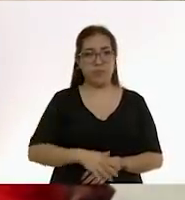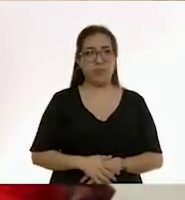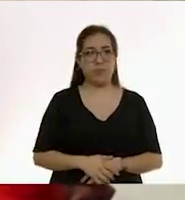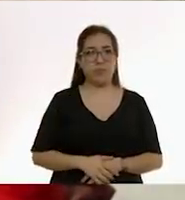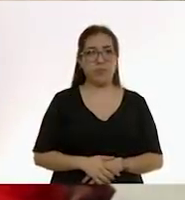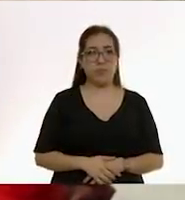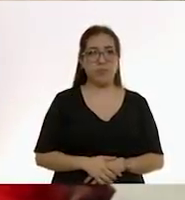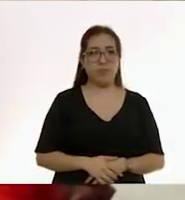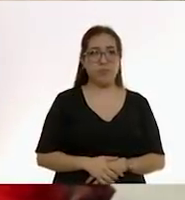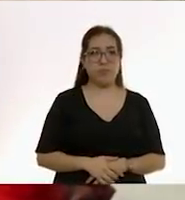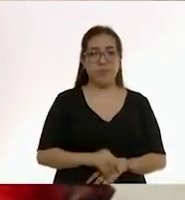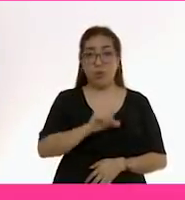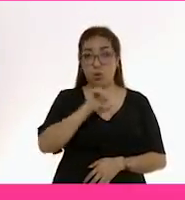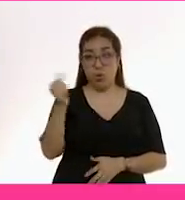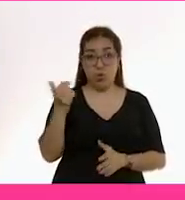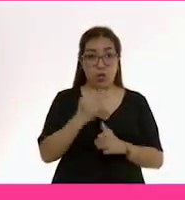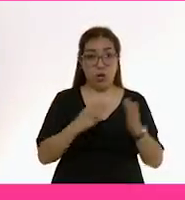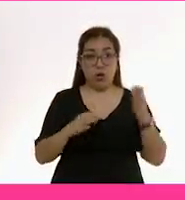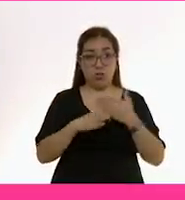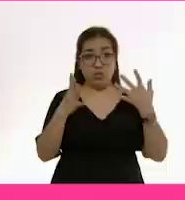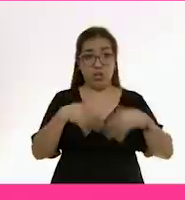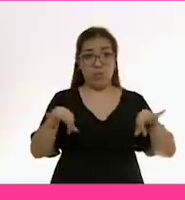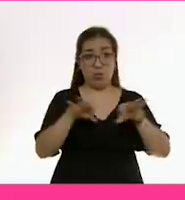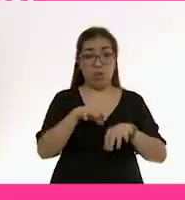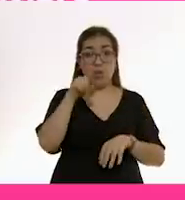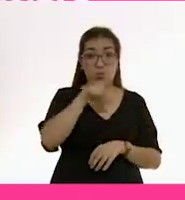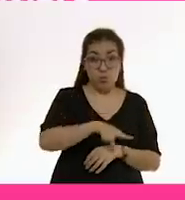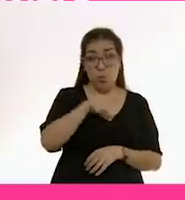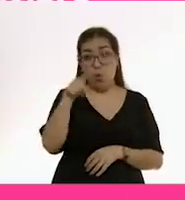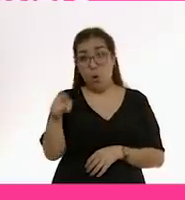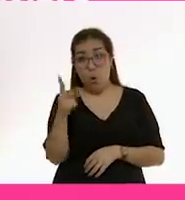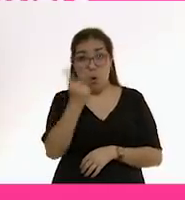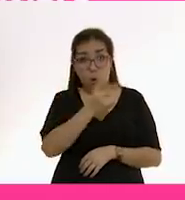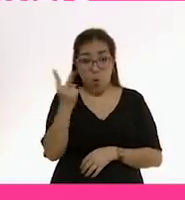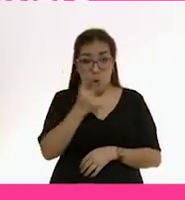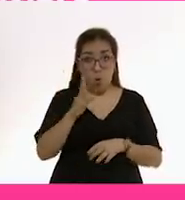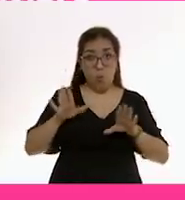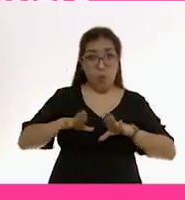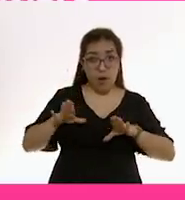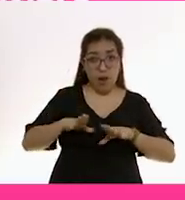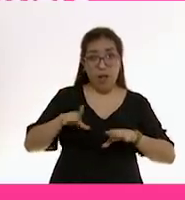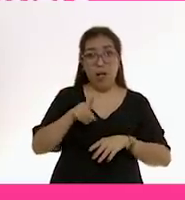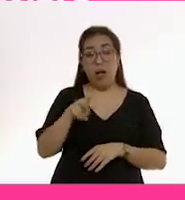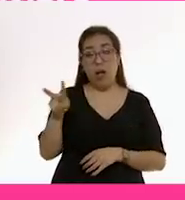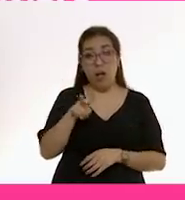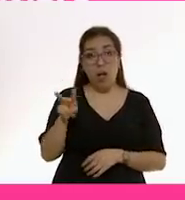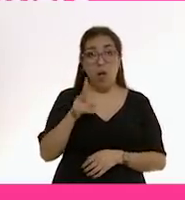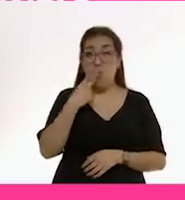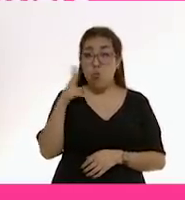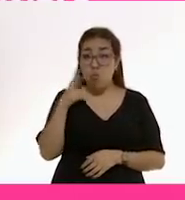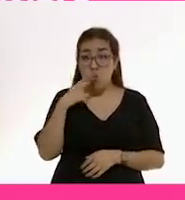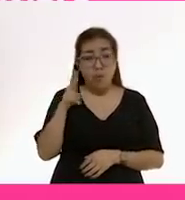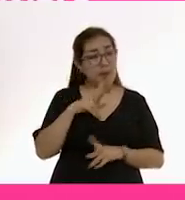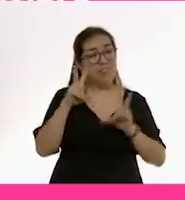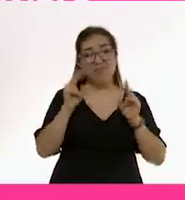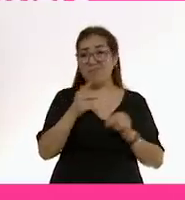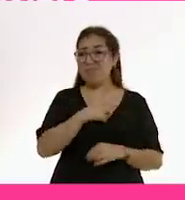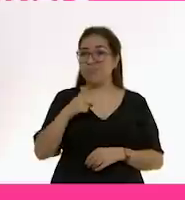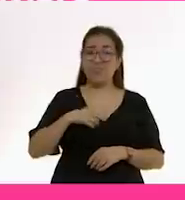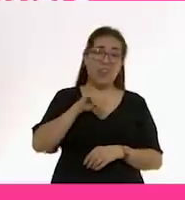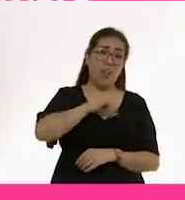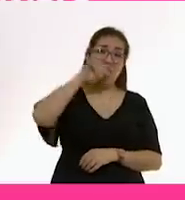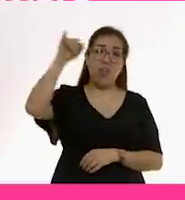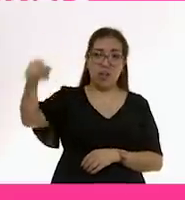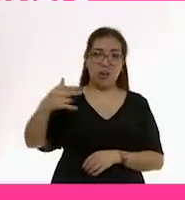Otro aspecto muy muy importante es que si tú o tu pareja fuman tienen que hacerlo lo más lejos posible del bebé. Fumar lo